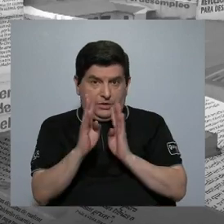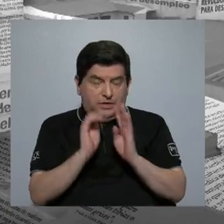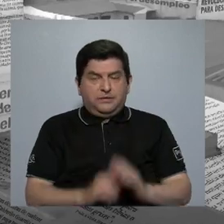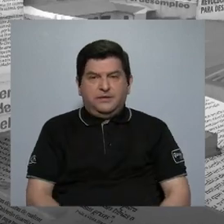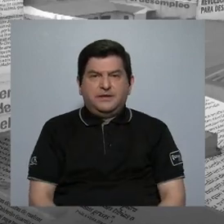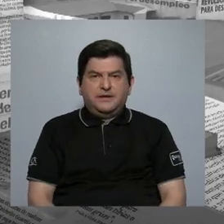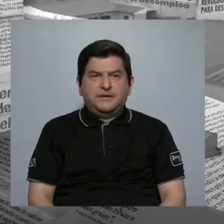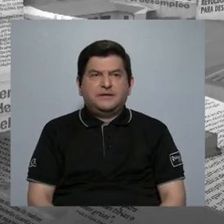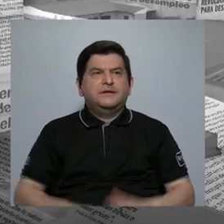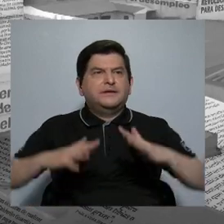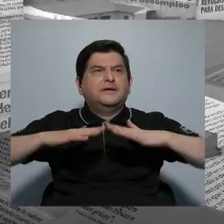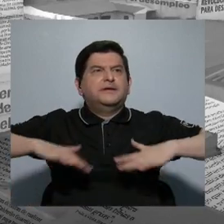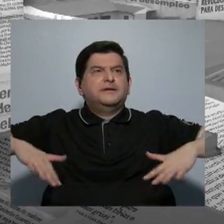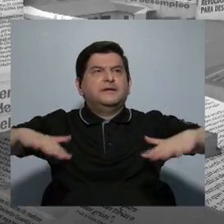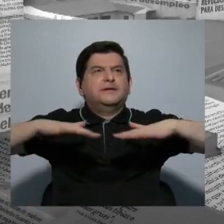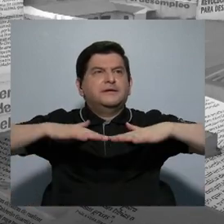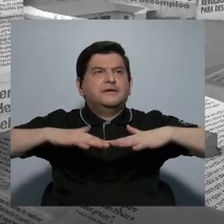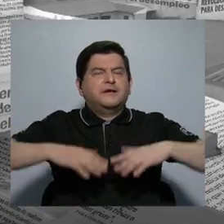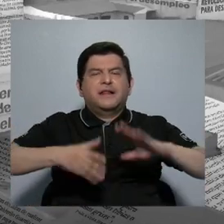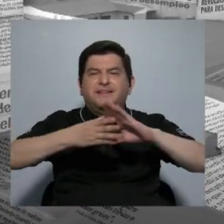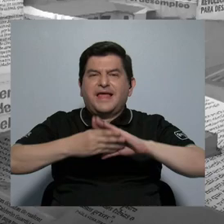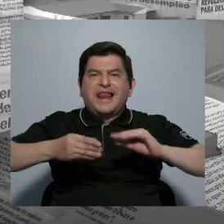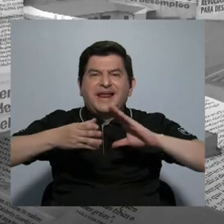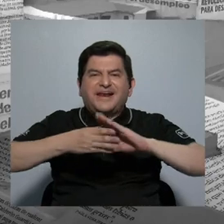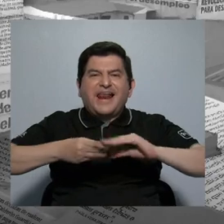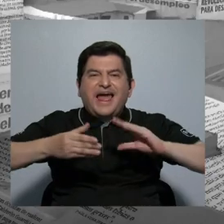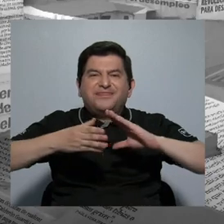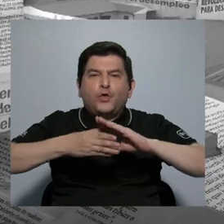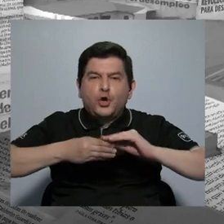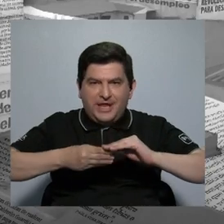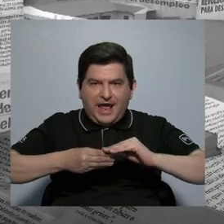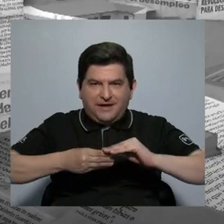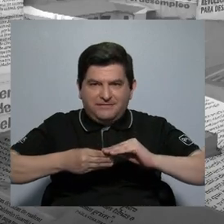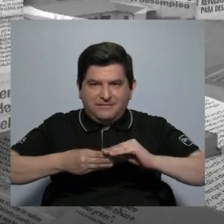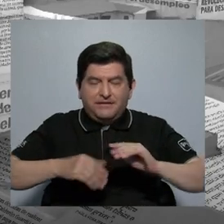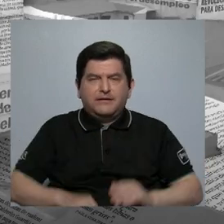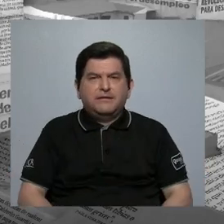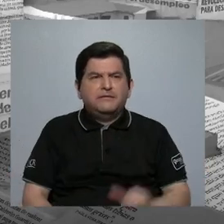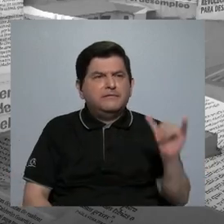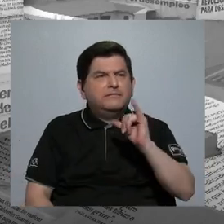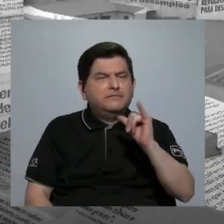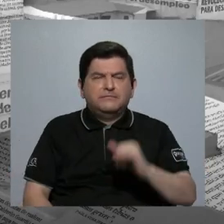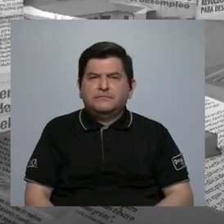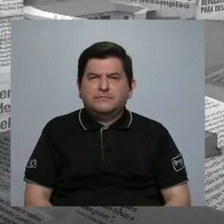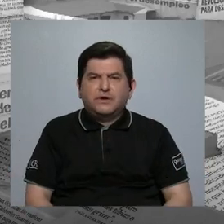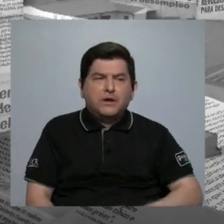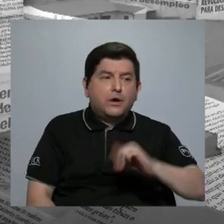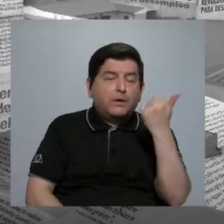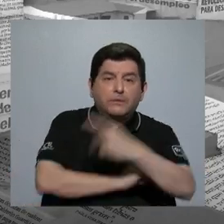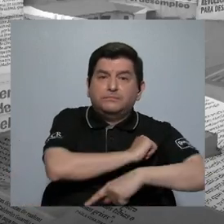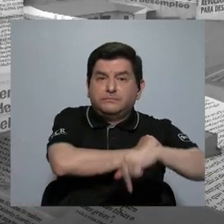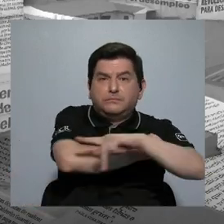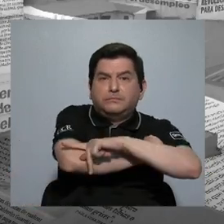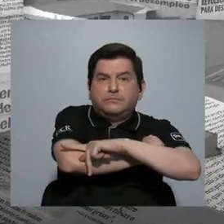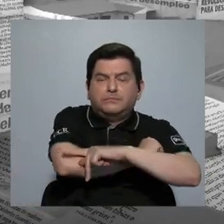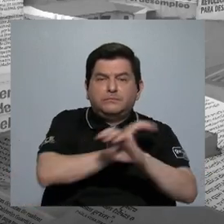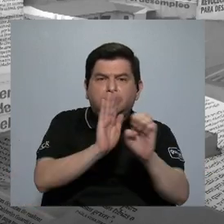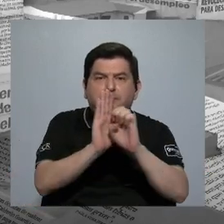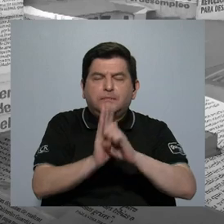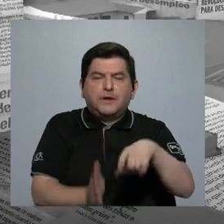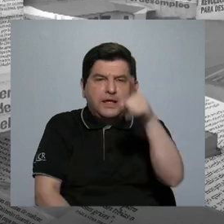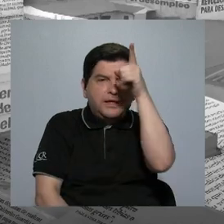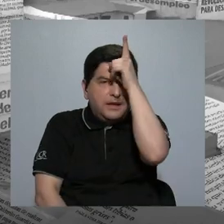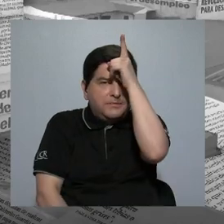a nivel de la relatoría, pero también se habla de otros países tales